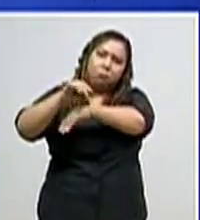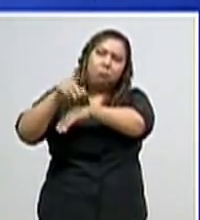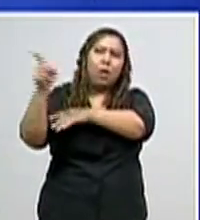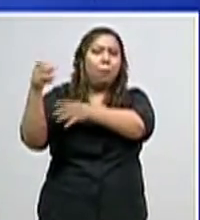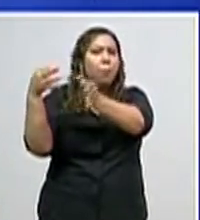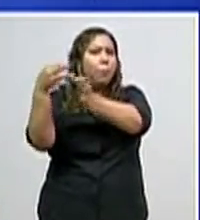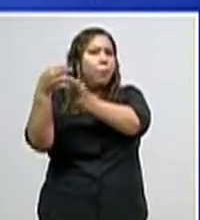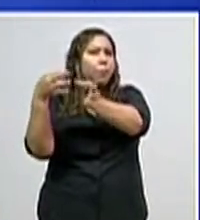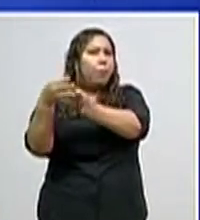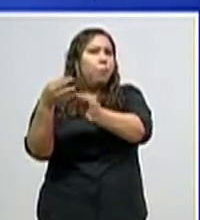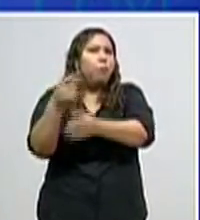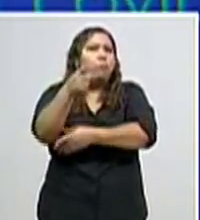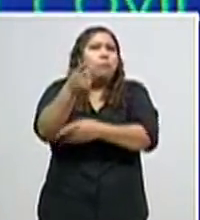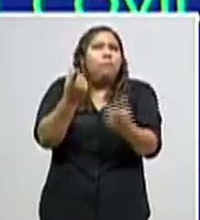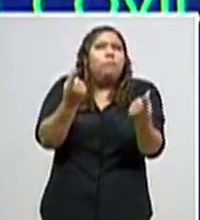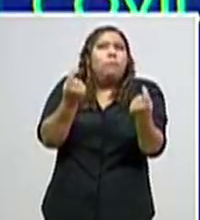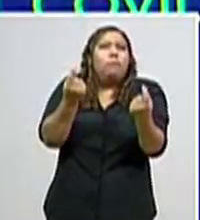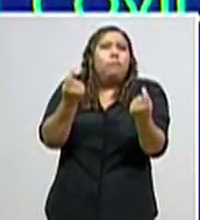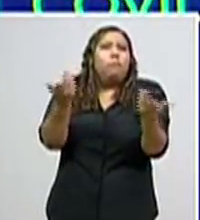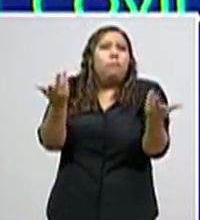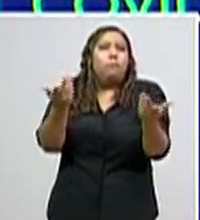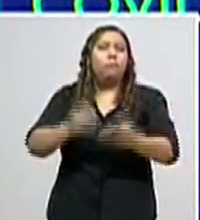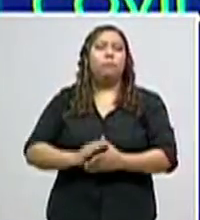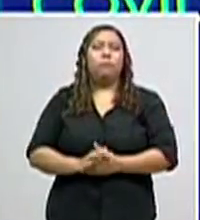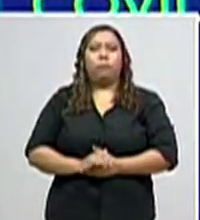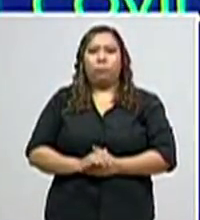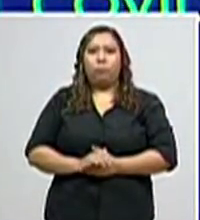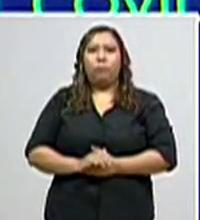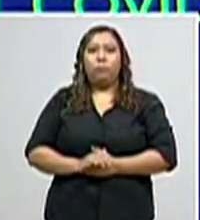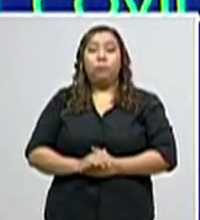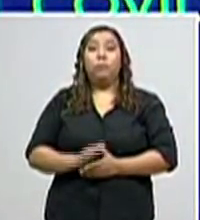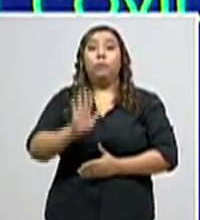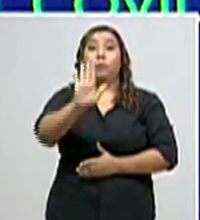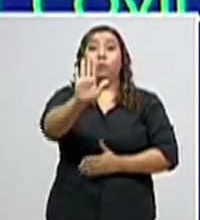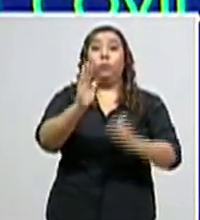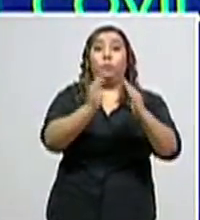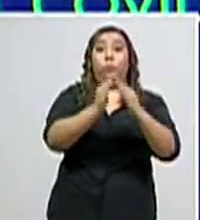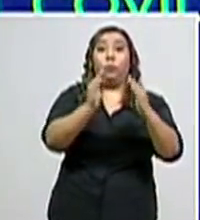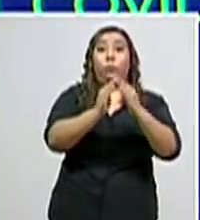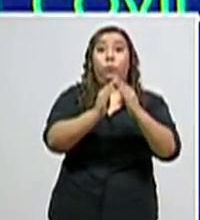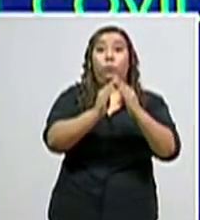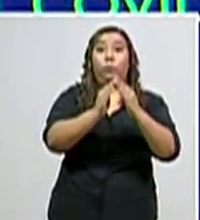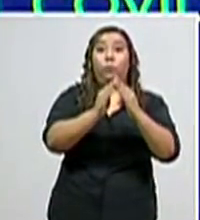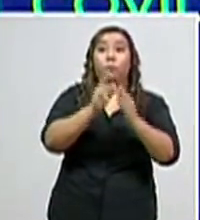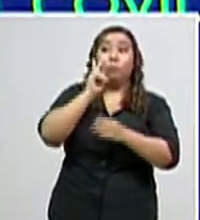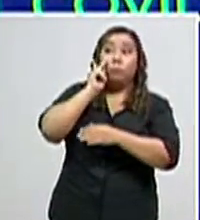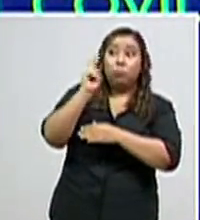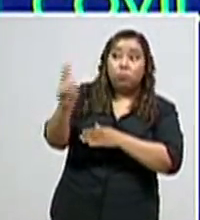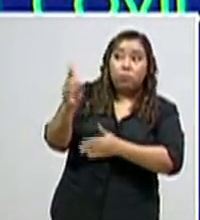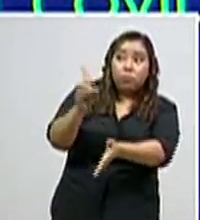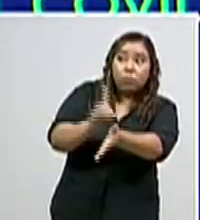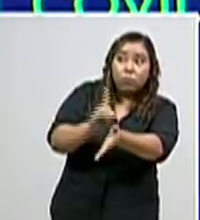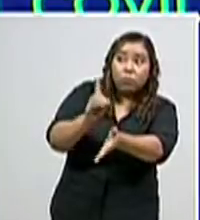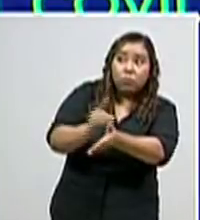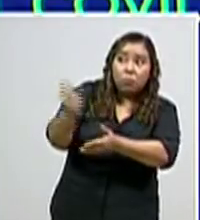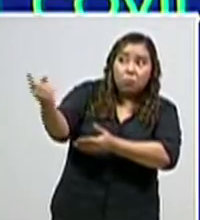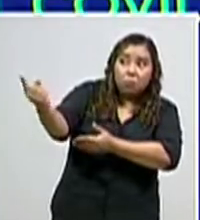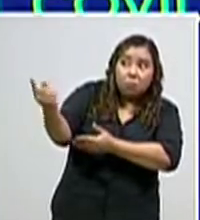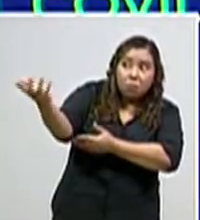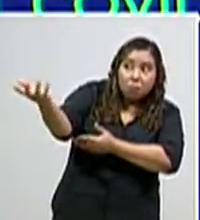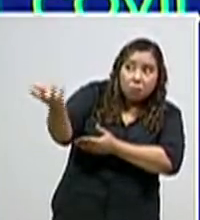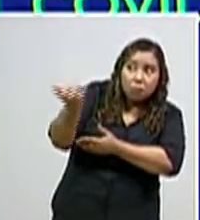instrucciones necesarias durante esta pandemia. Abramos las puertas para atender a las brigadas contra el COVID-19.